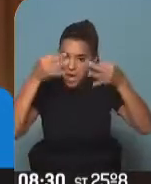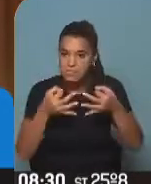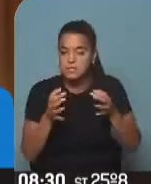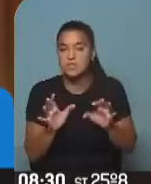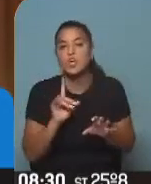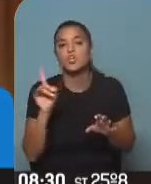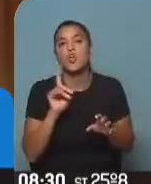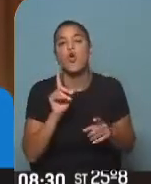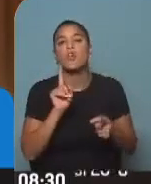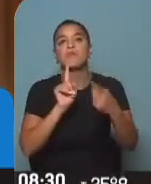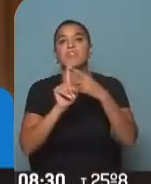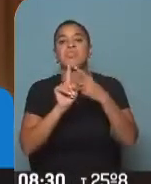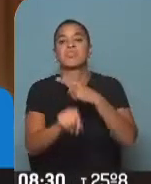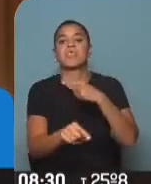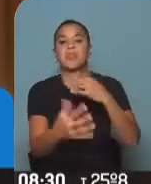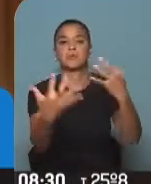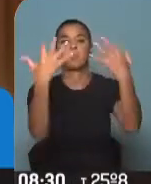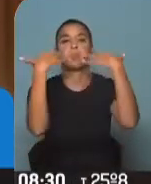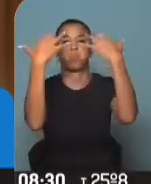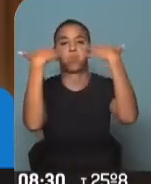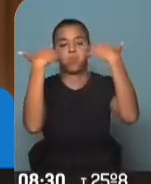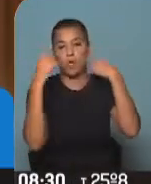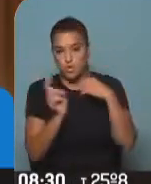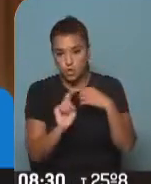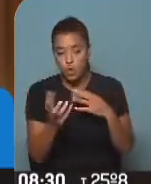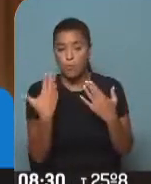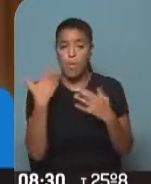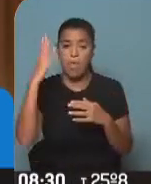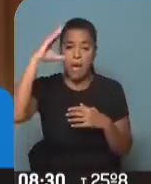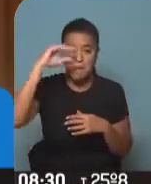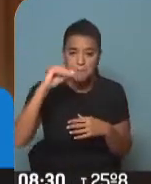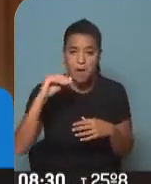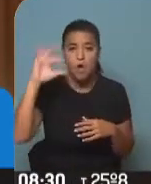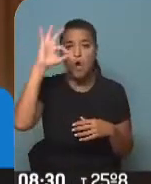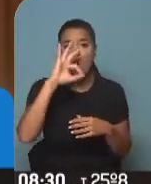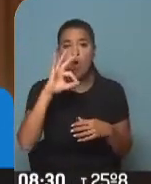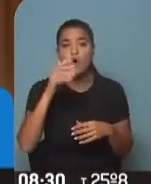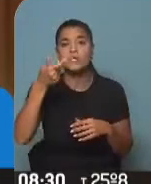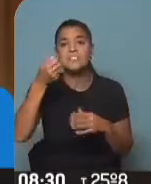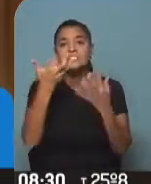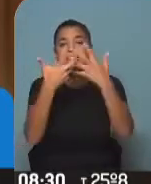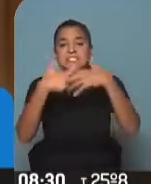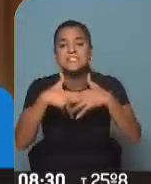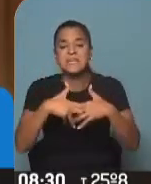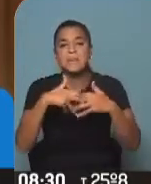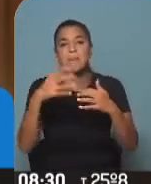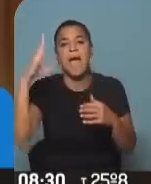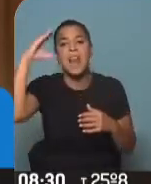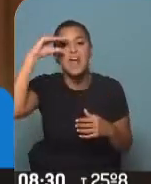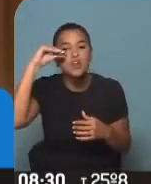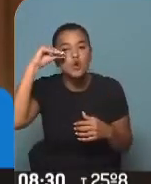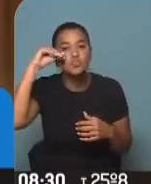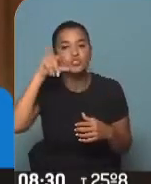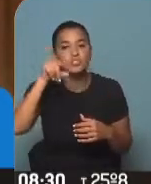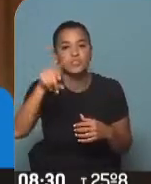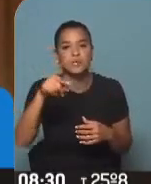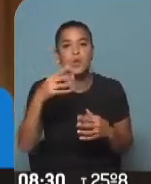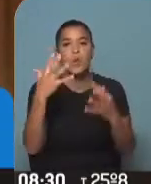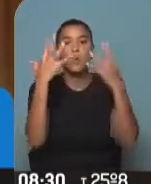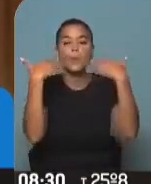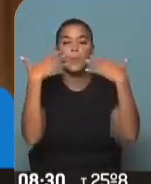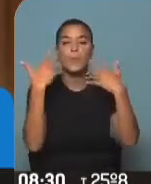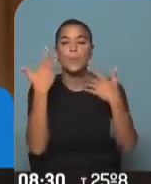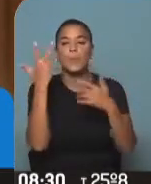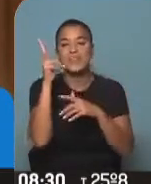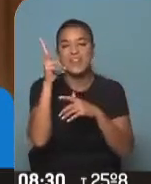no en forma directa al cuerpo, o apagarlo, o usar el sistema nocturno, o el sistema de ventilación.